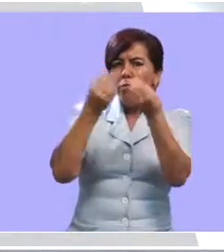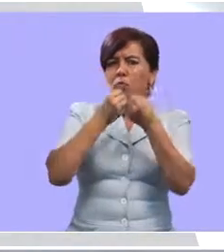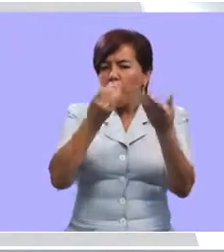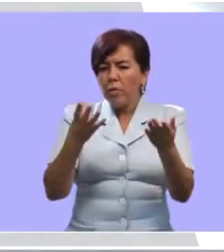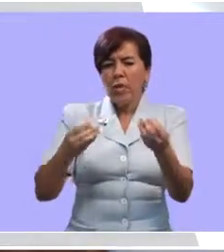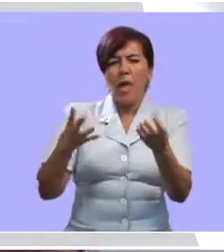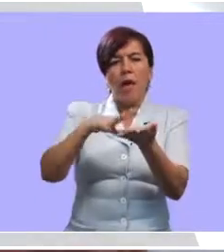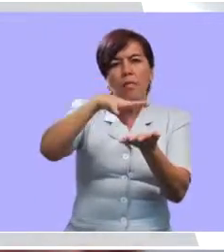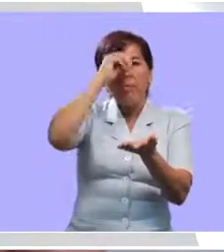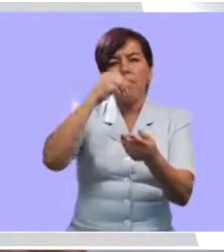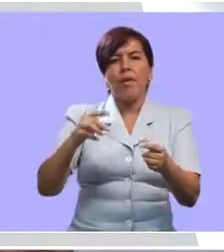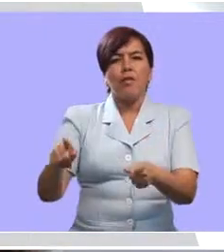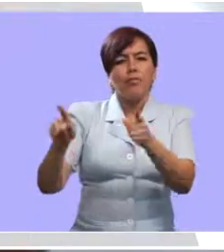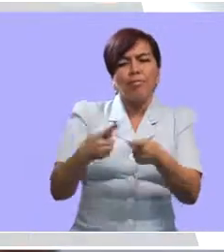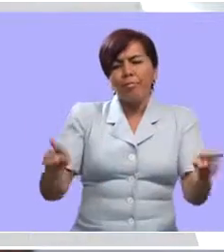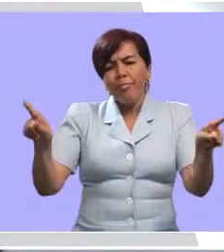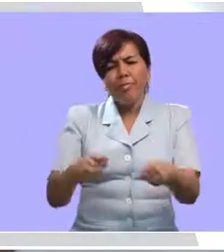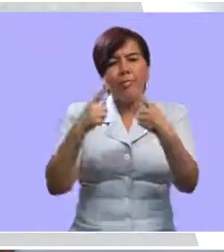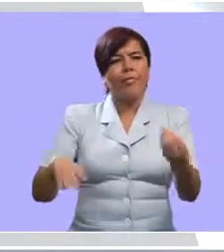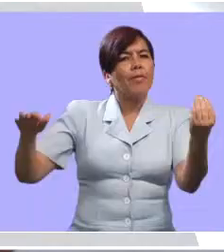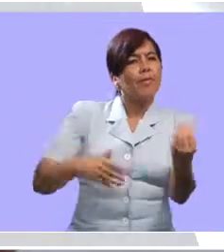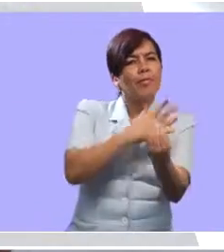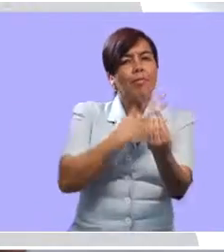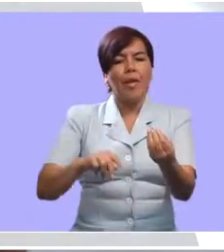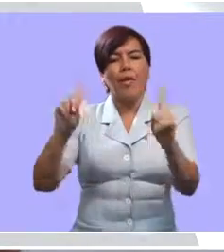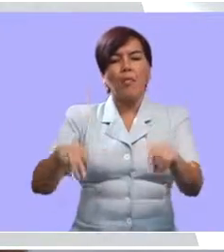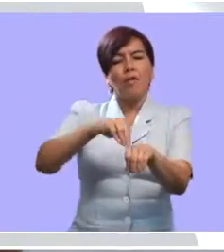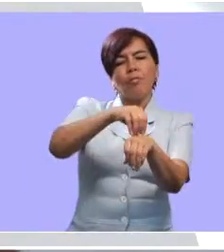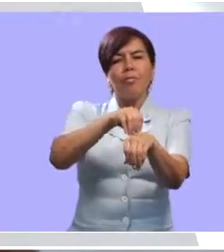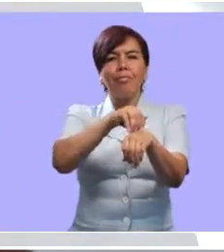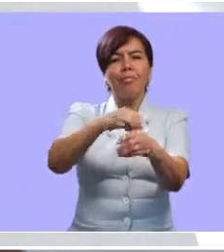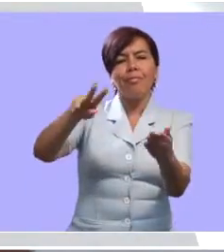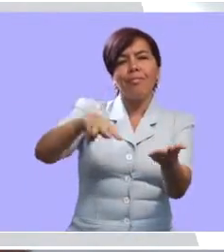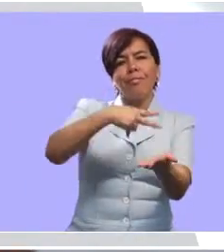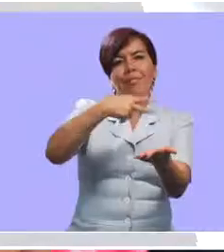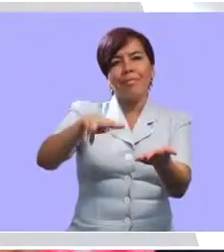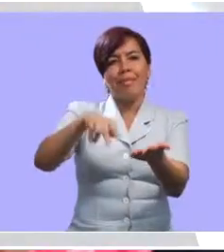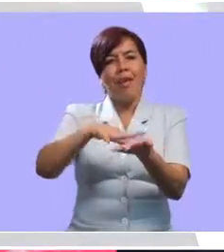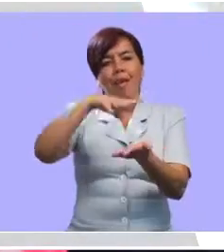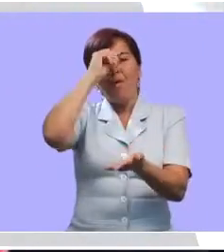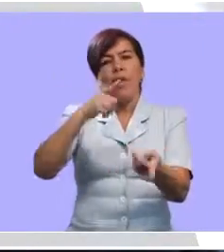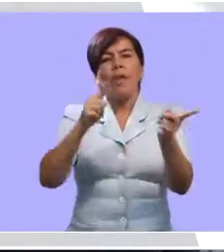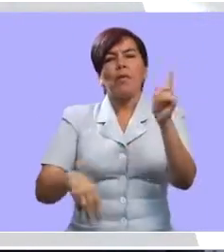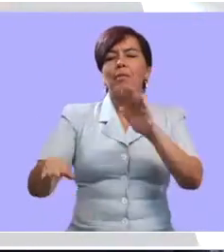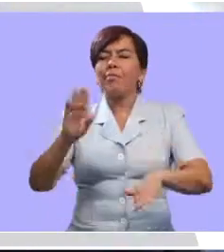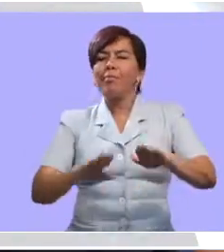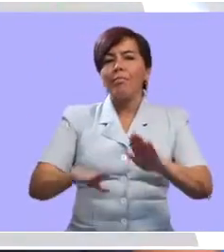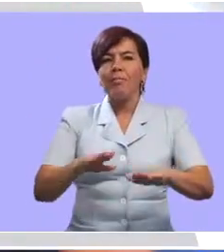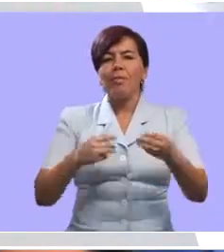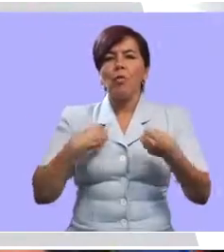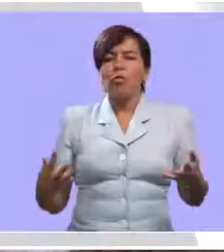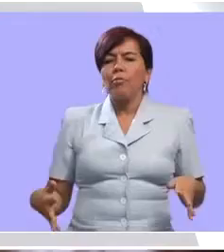Entonces hacíamos de que los niños no solo aprendieran música, sino que también hicieran movimientos y por los movimientos, pues aprendieran a tocar